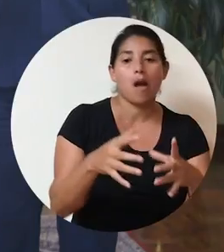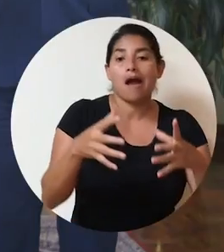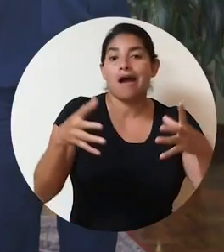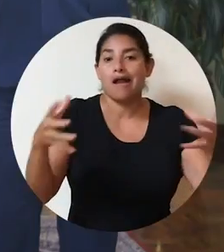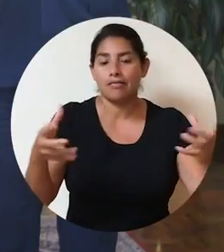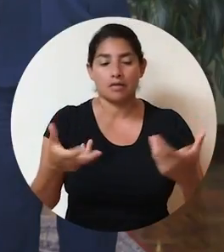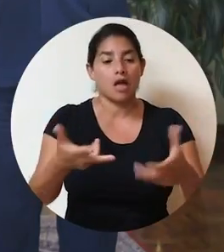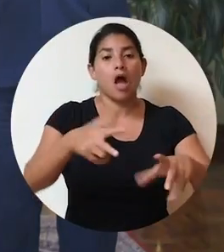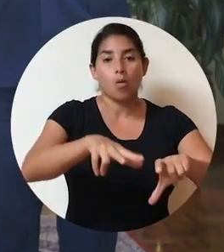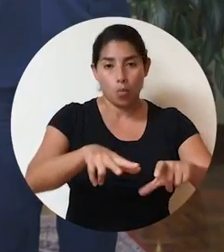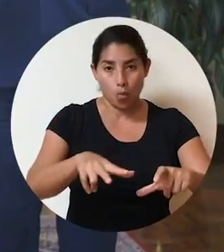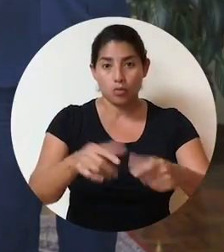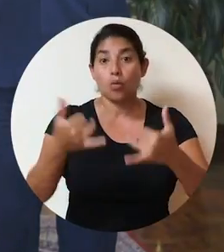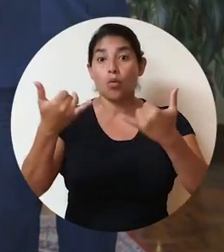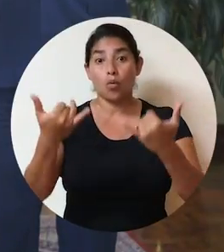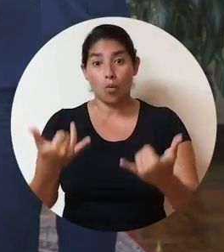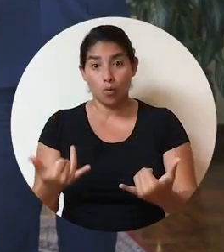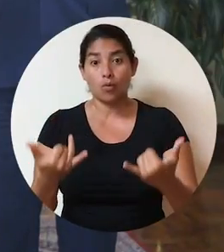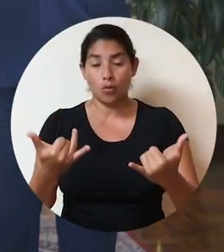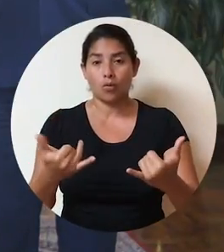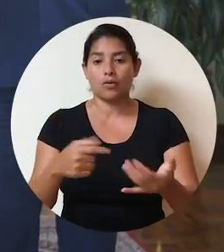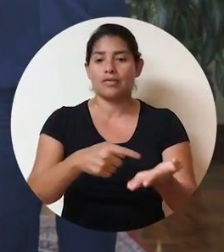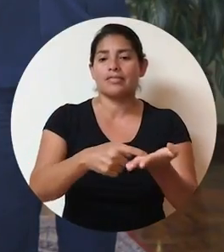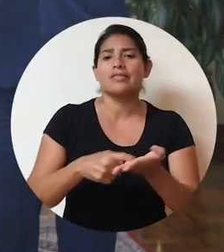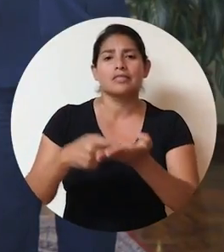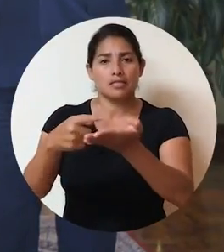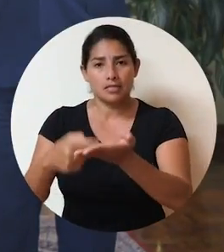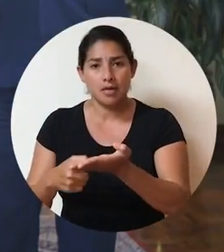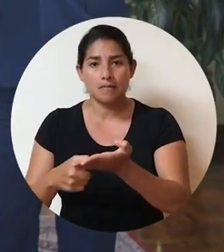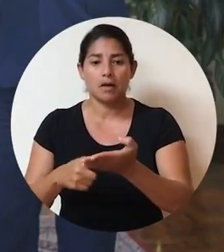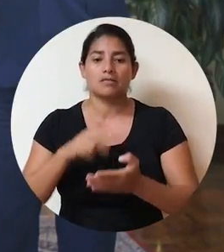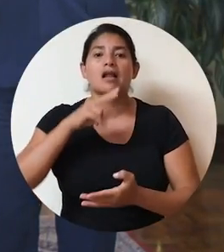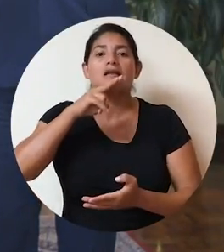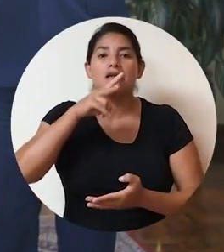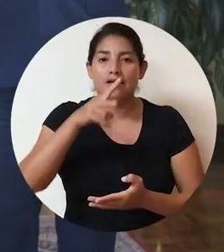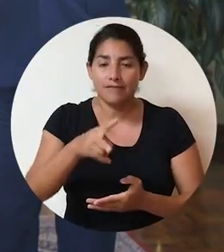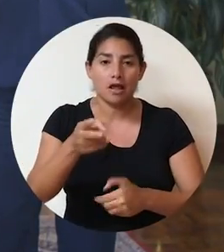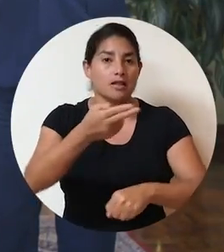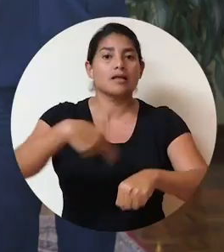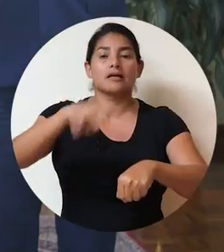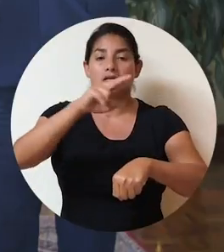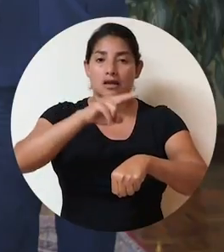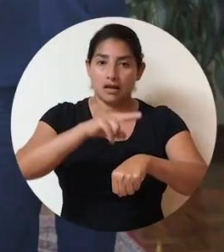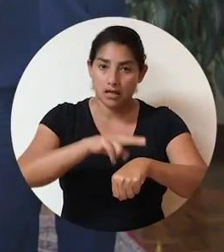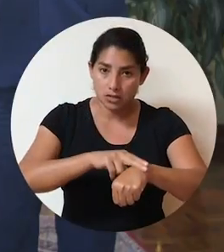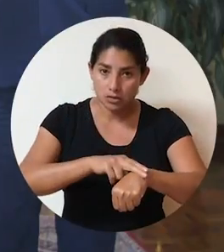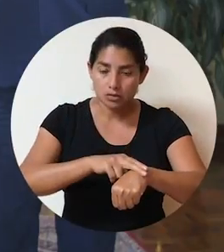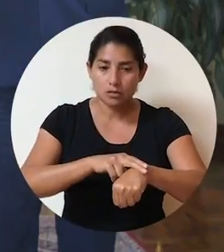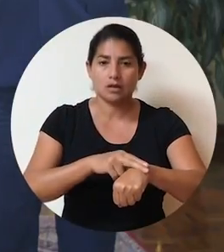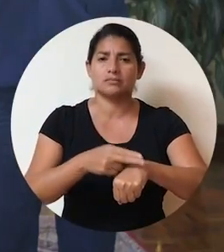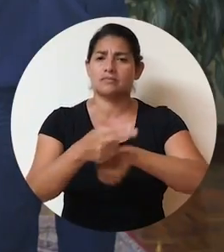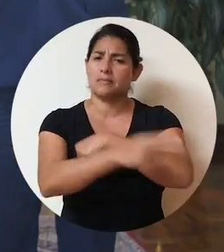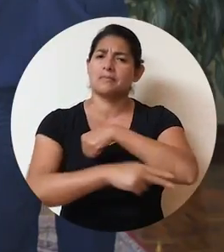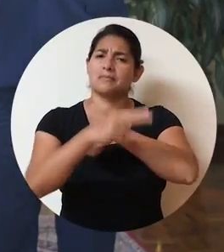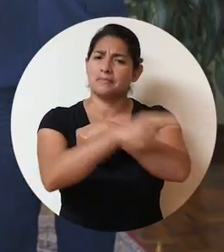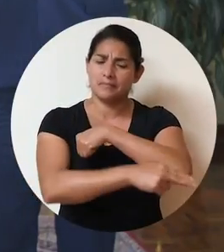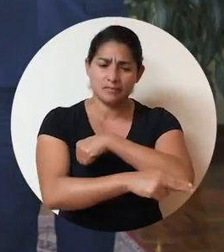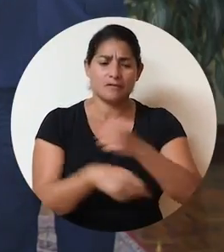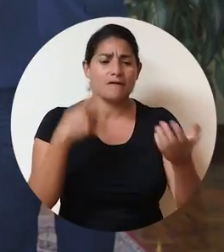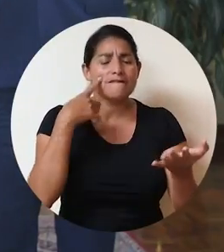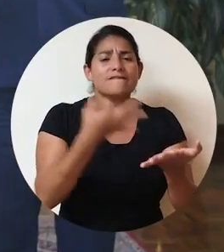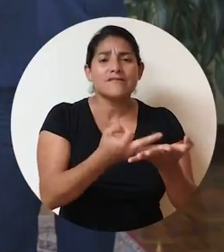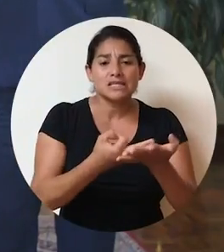grandes acuerdos que hoy demanda la realidad nacional en materia